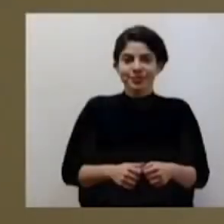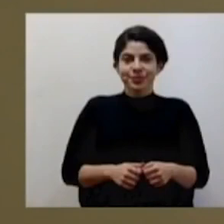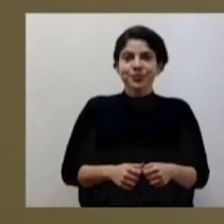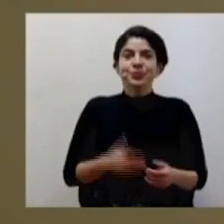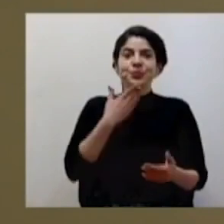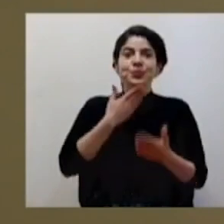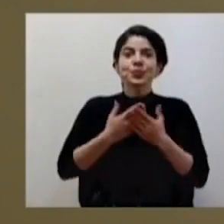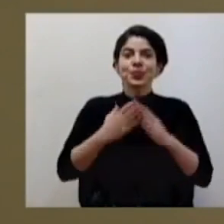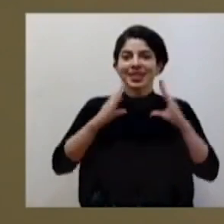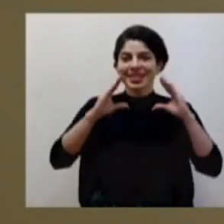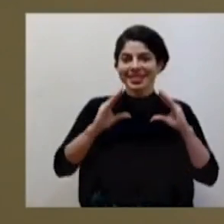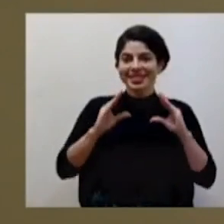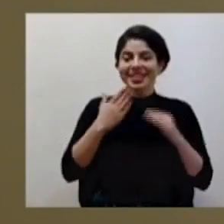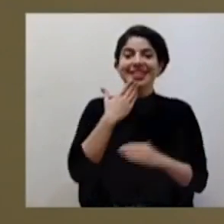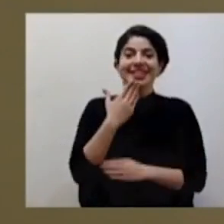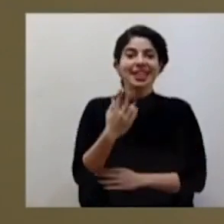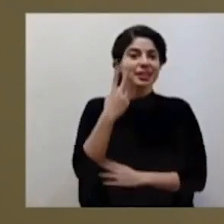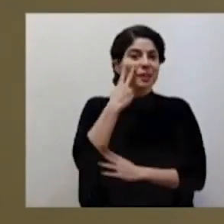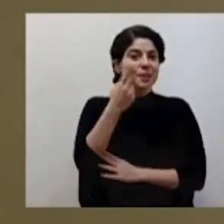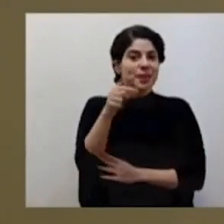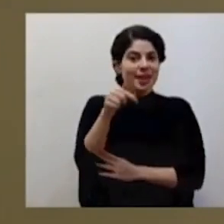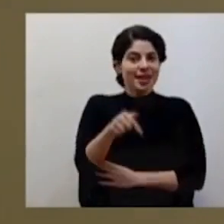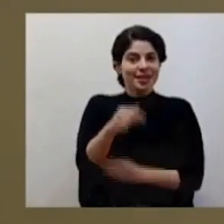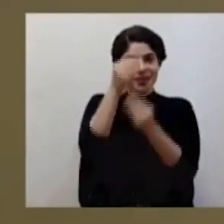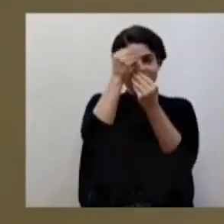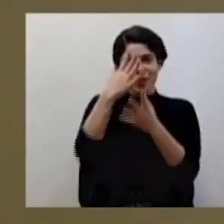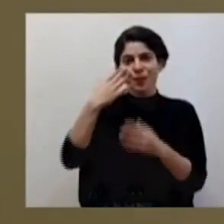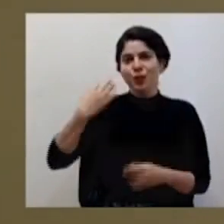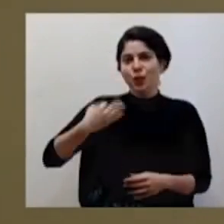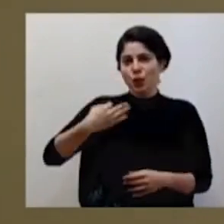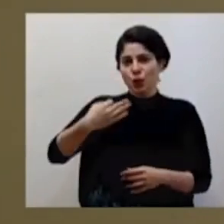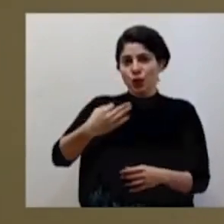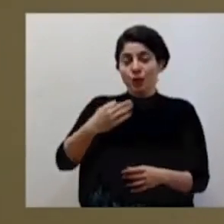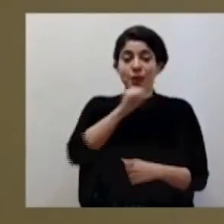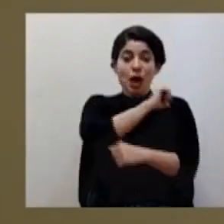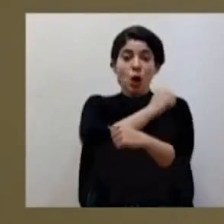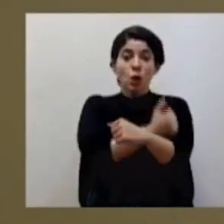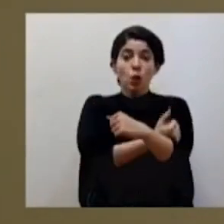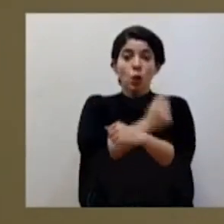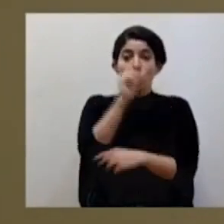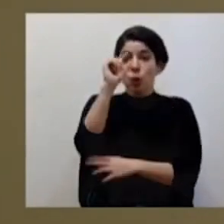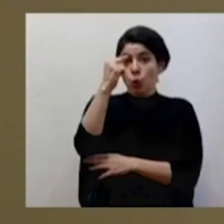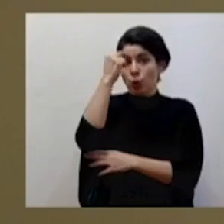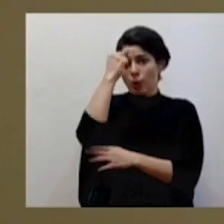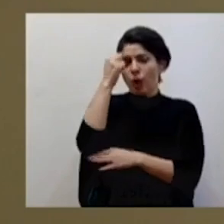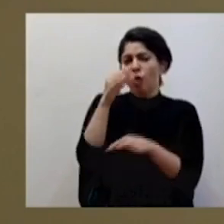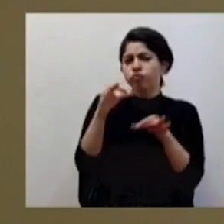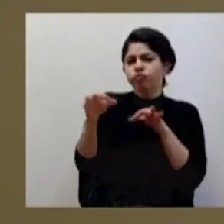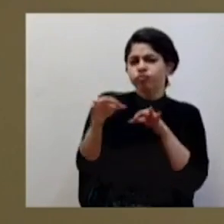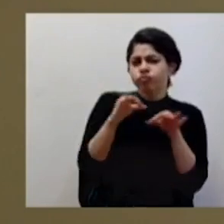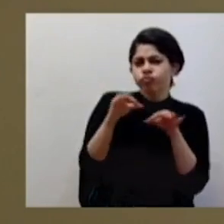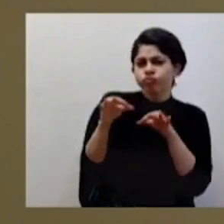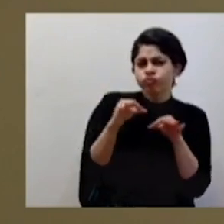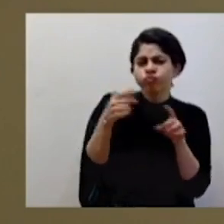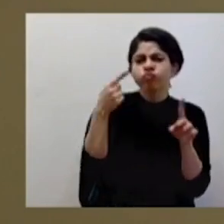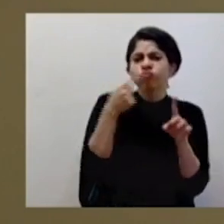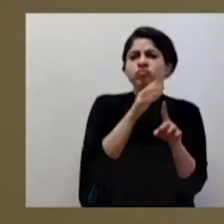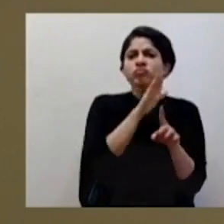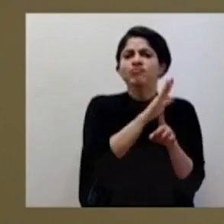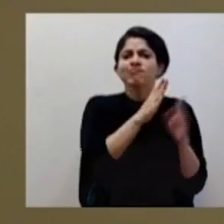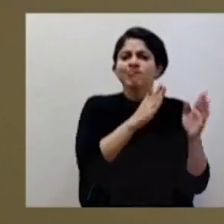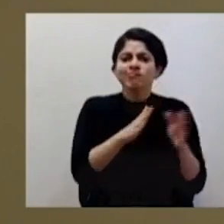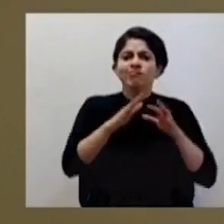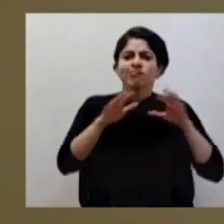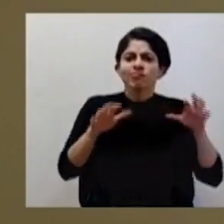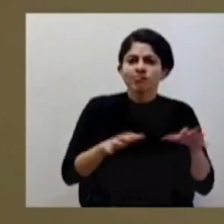Muy buenas tardes y gracias por sintonizar este reporte diario en donde las autoridades de gobierno informan sobre las acciones que se